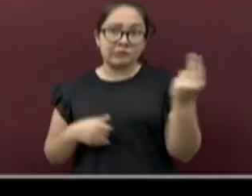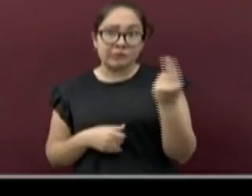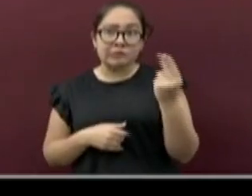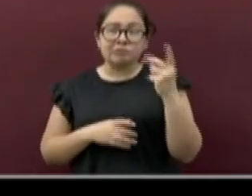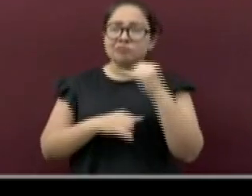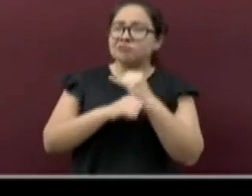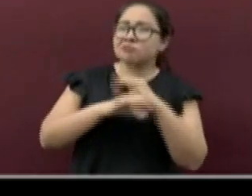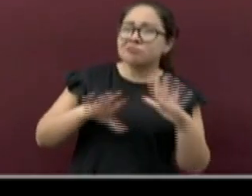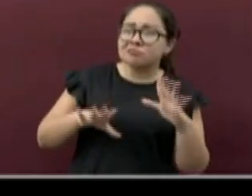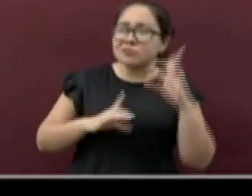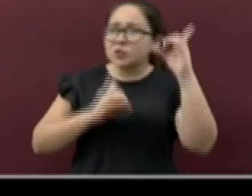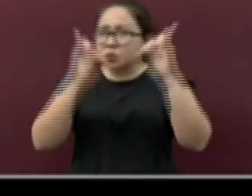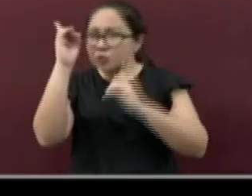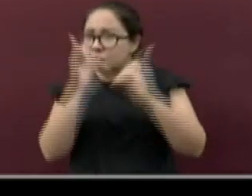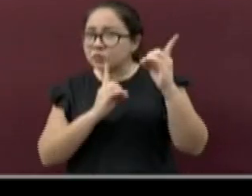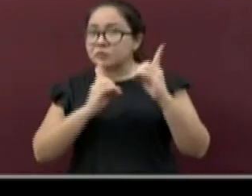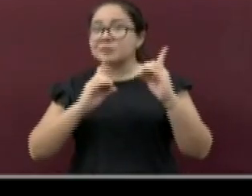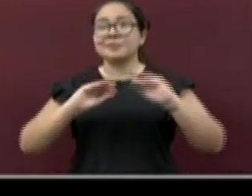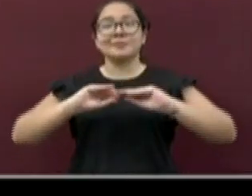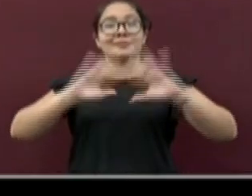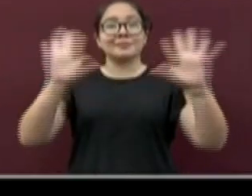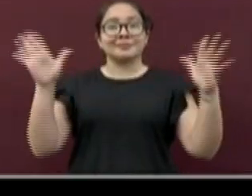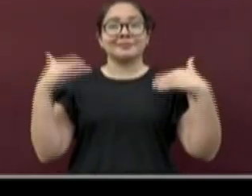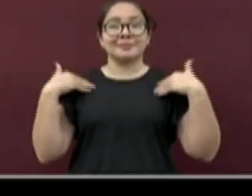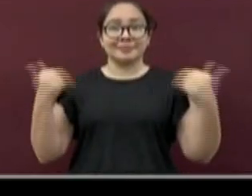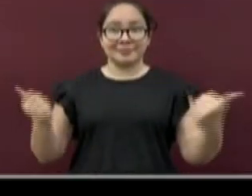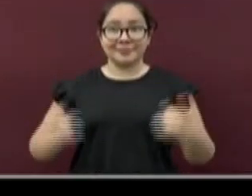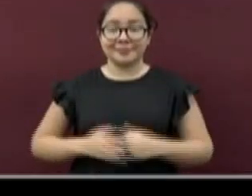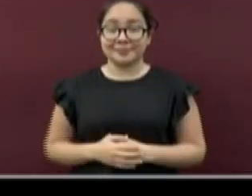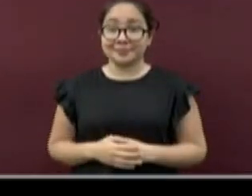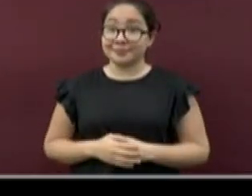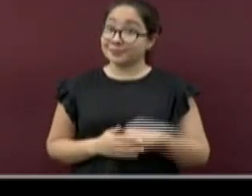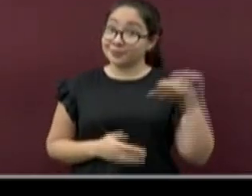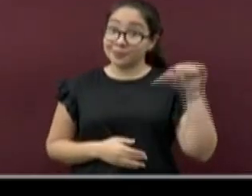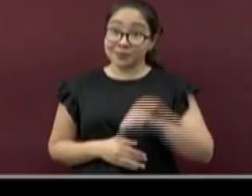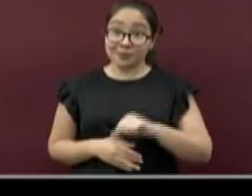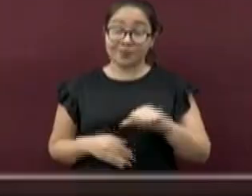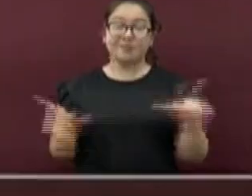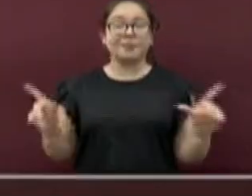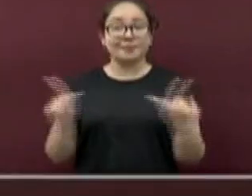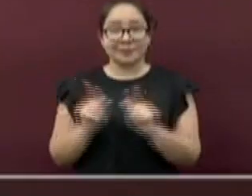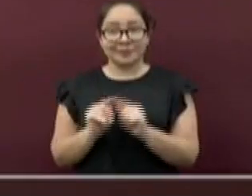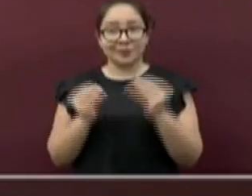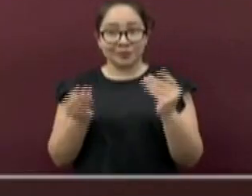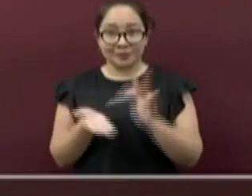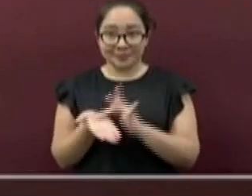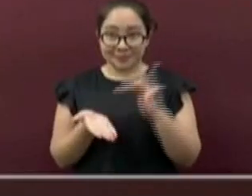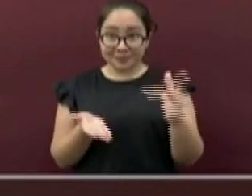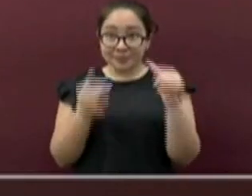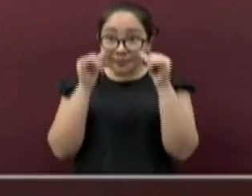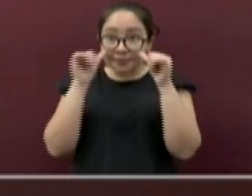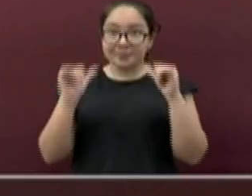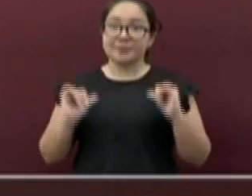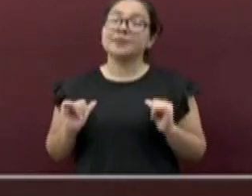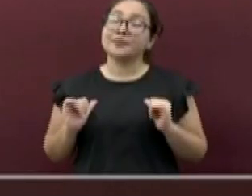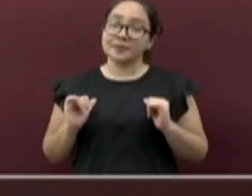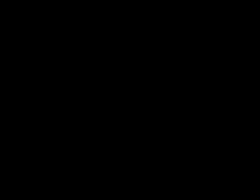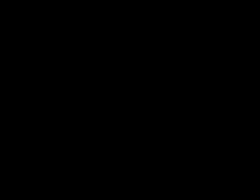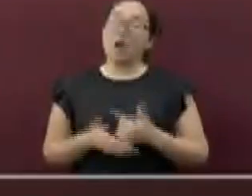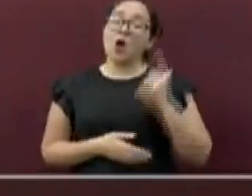asesoría o aclarar dudas. Por hoy es todo. Les agradezco su atención